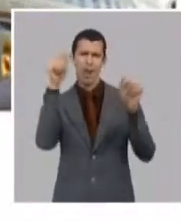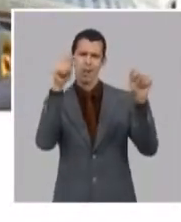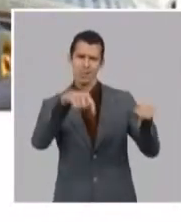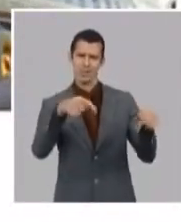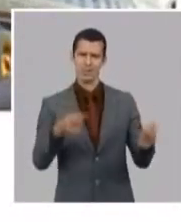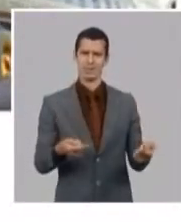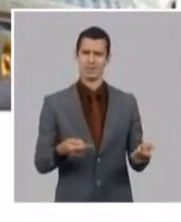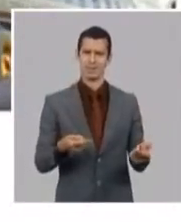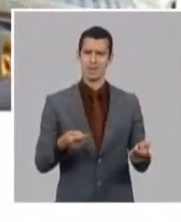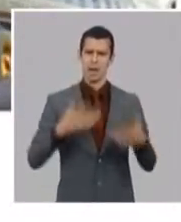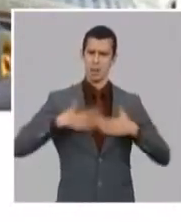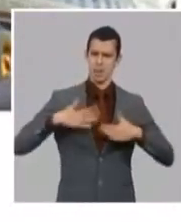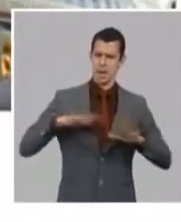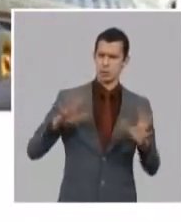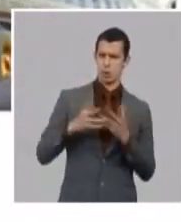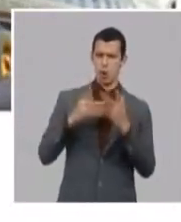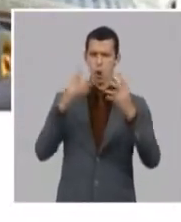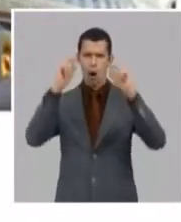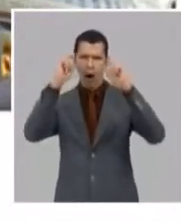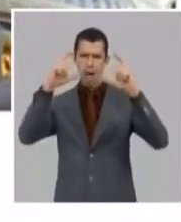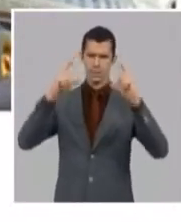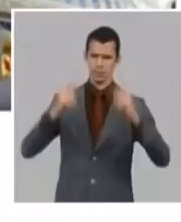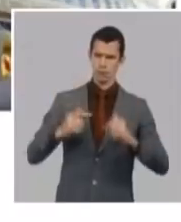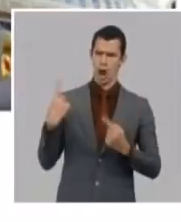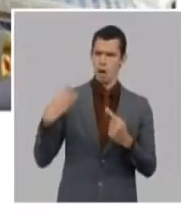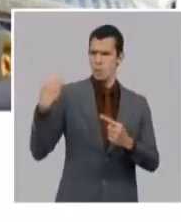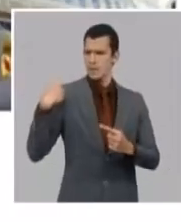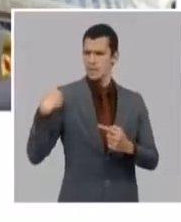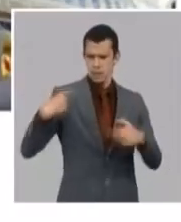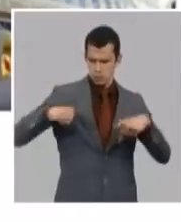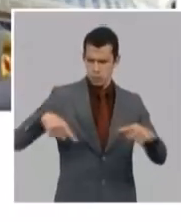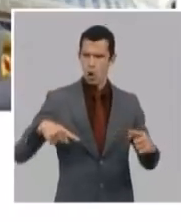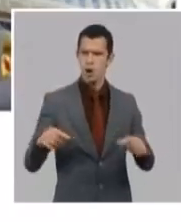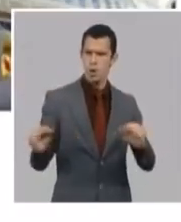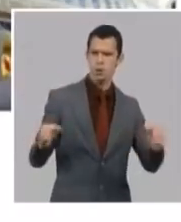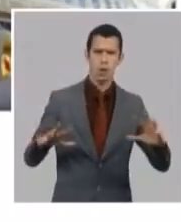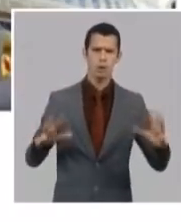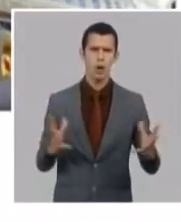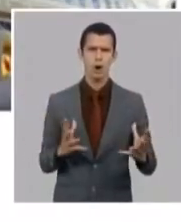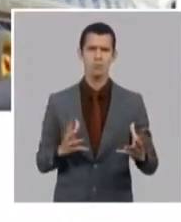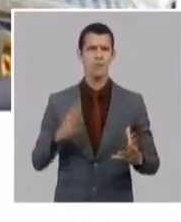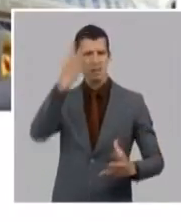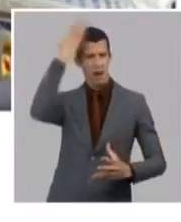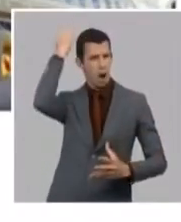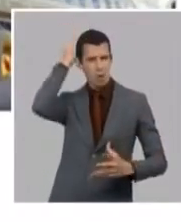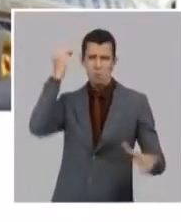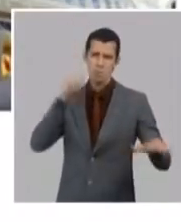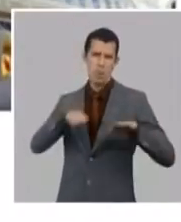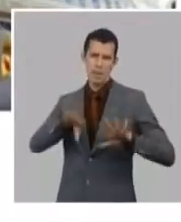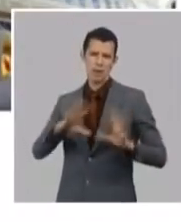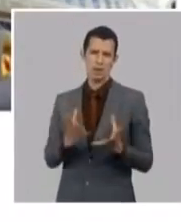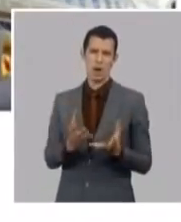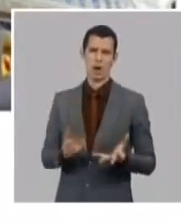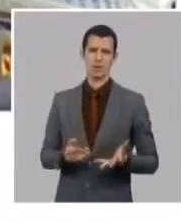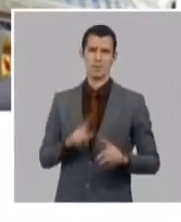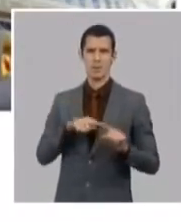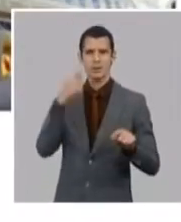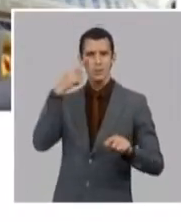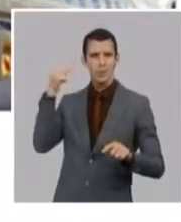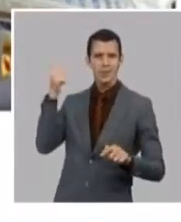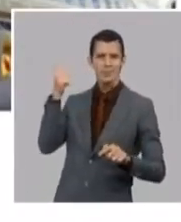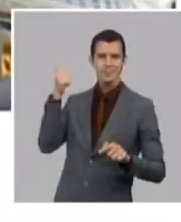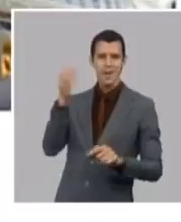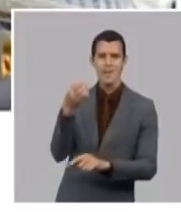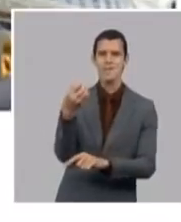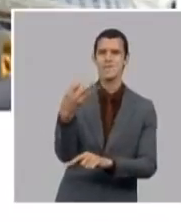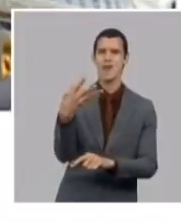dijeron que exceptó un viceministro del ministerio del interior otra mentira y ahí tú ves todo eso lo alman con fotos que